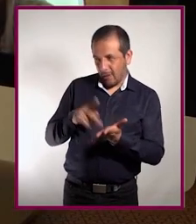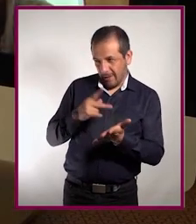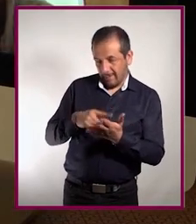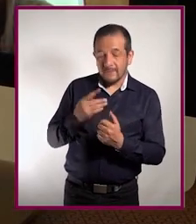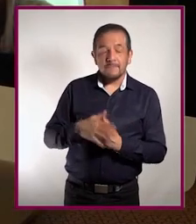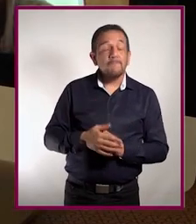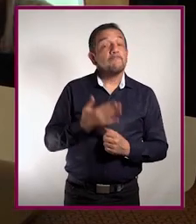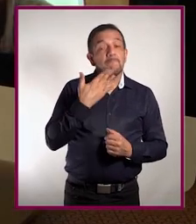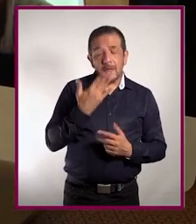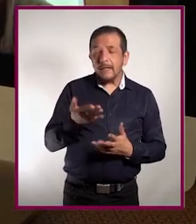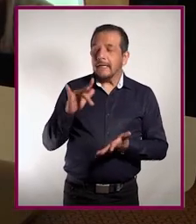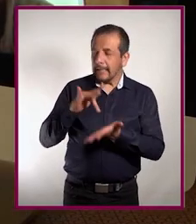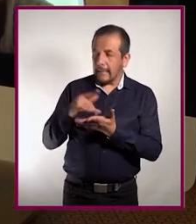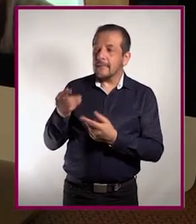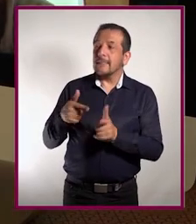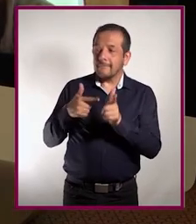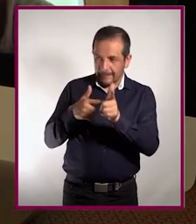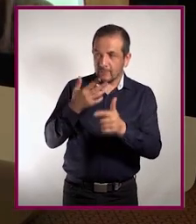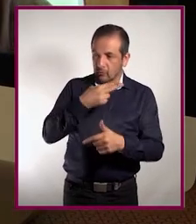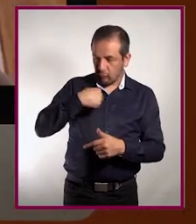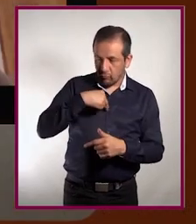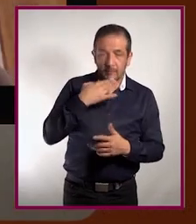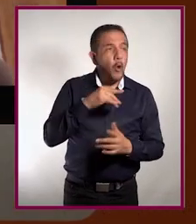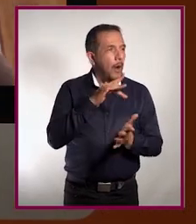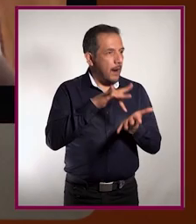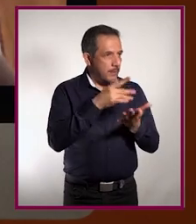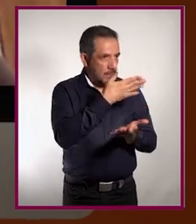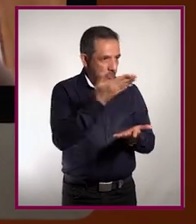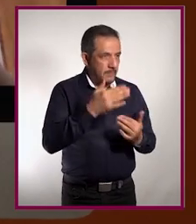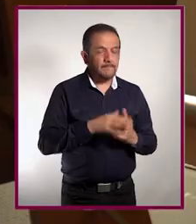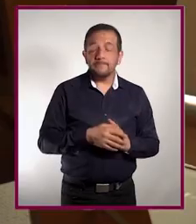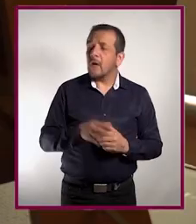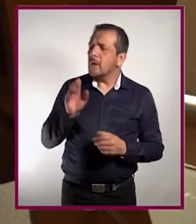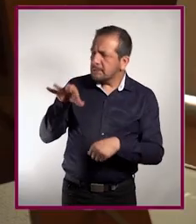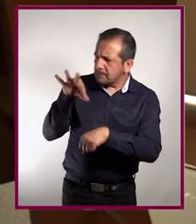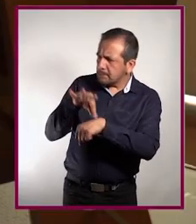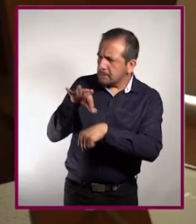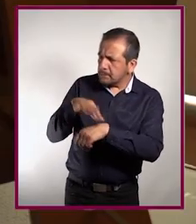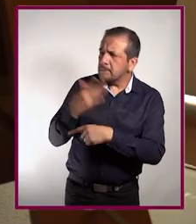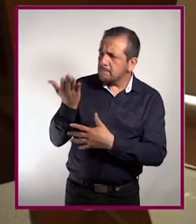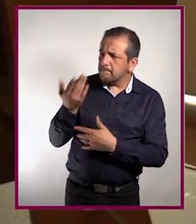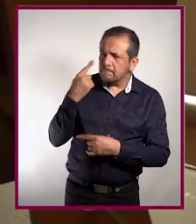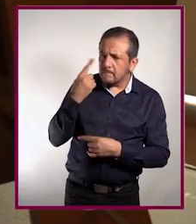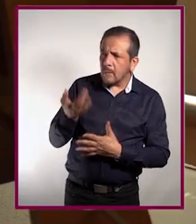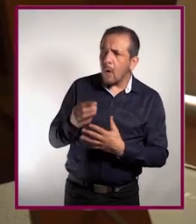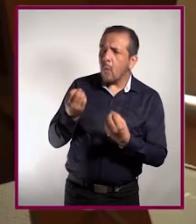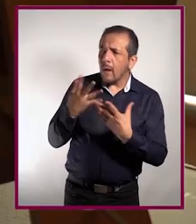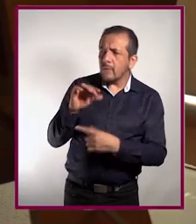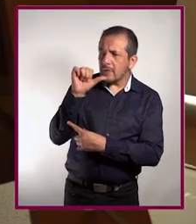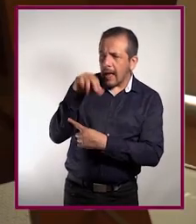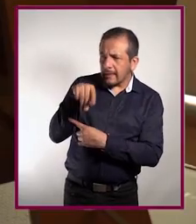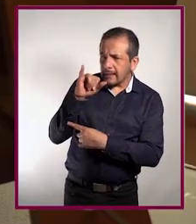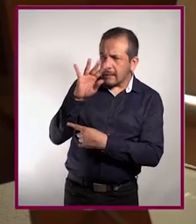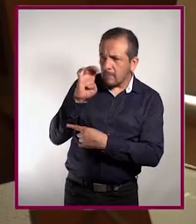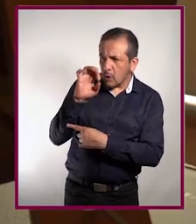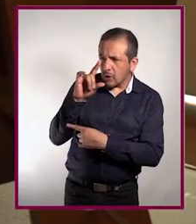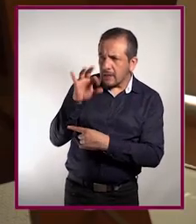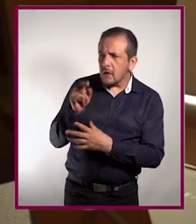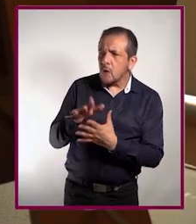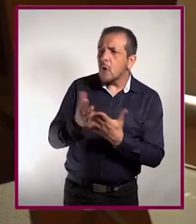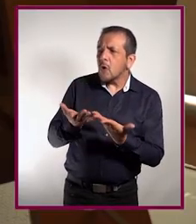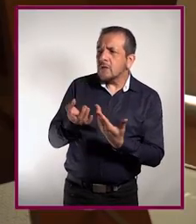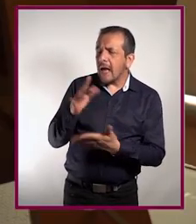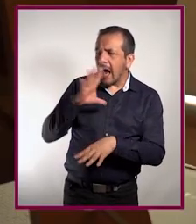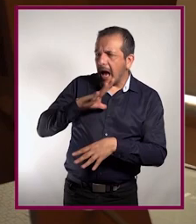Alicia, muchas gracias por seguir con nosotros. Gracias a ustedes. Hola. Doctora, ¿cuántos tipos de antibióticos existen y qué